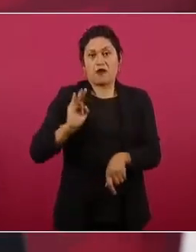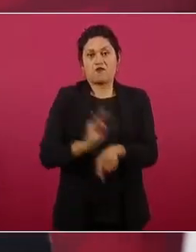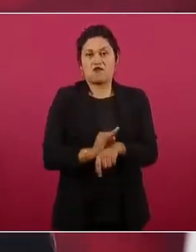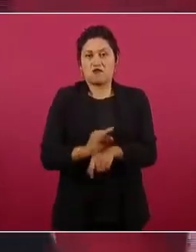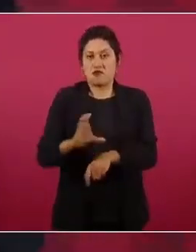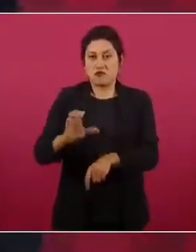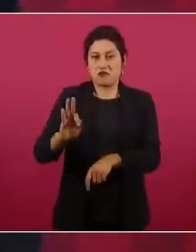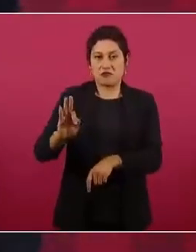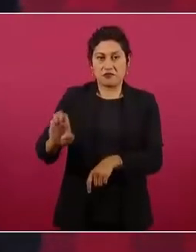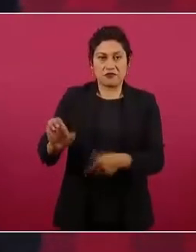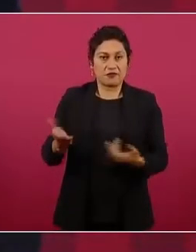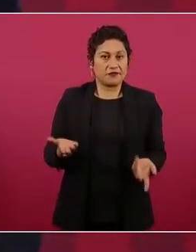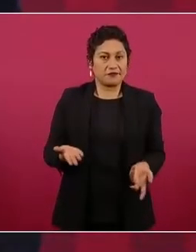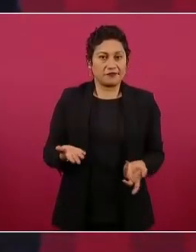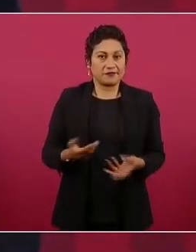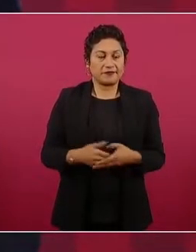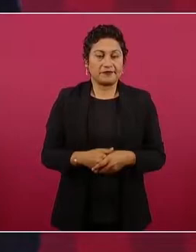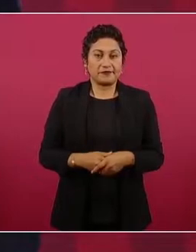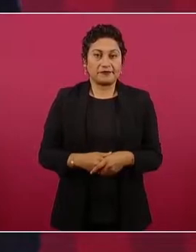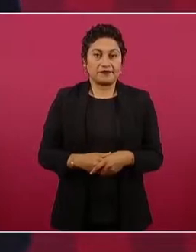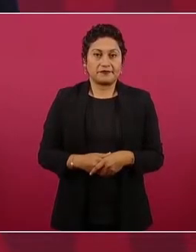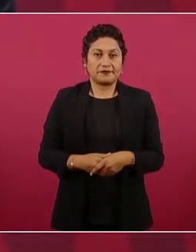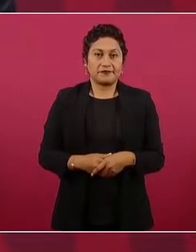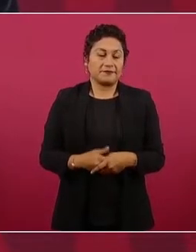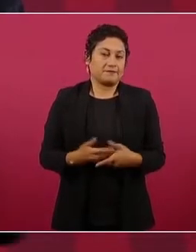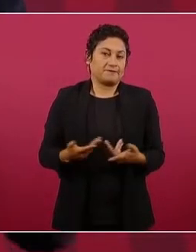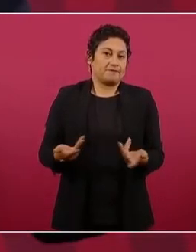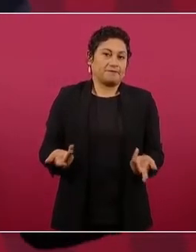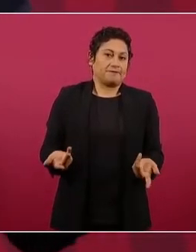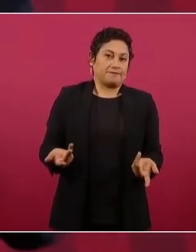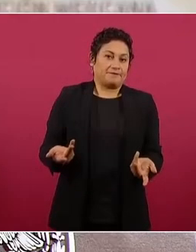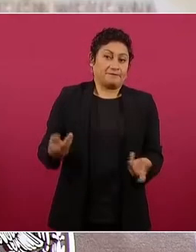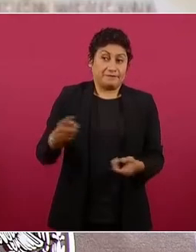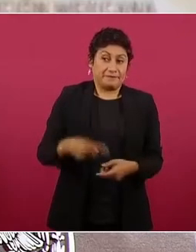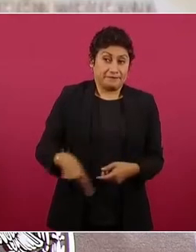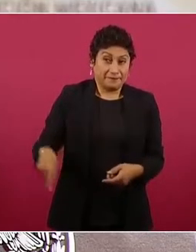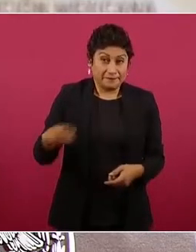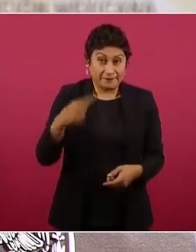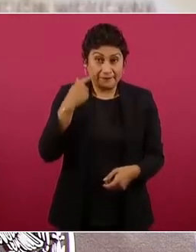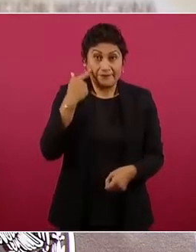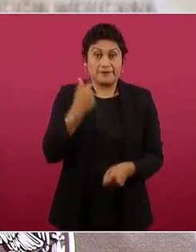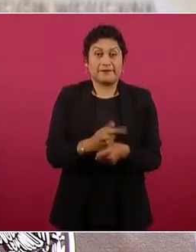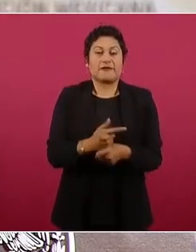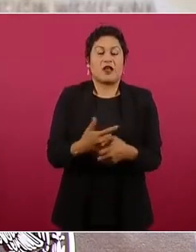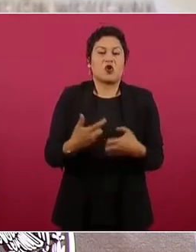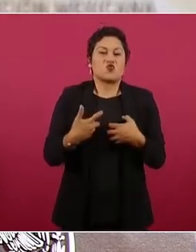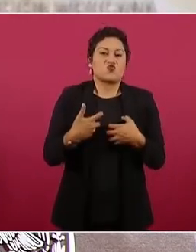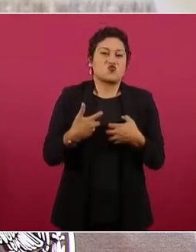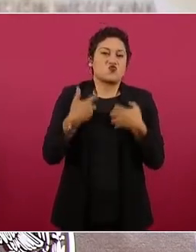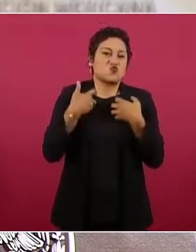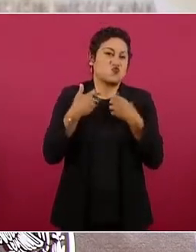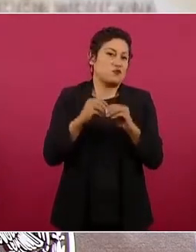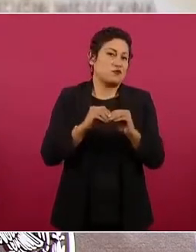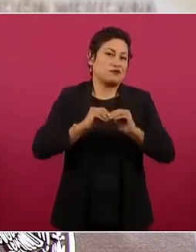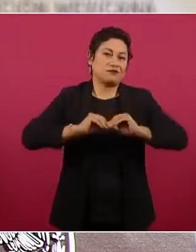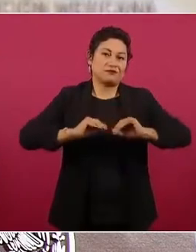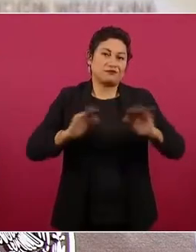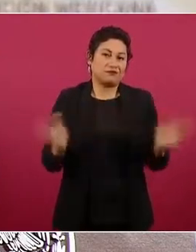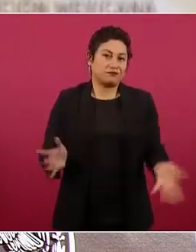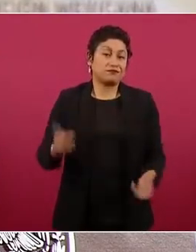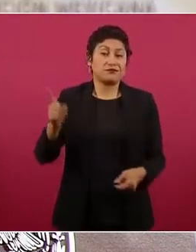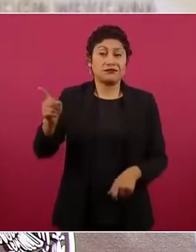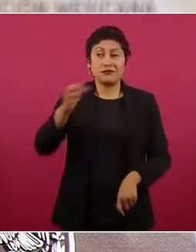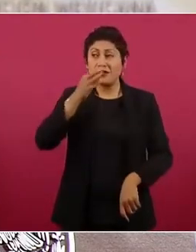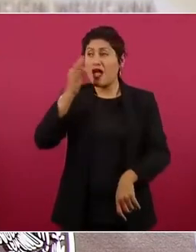Federal de Electricidad. Claro que están molestísimos, fueron a acusarnos